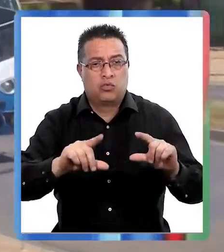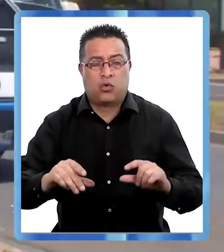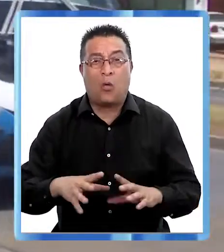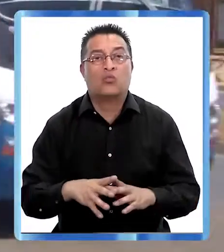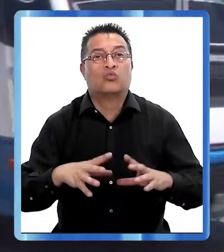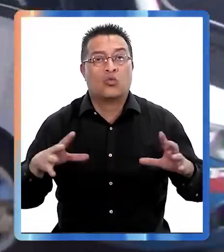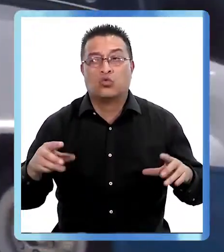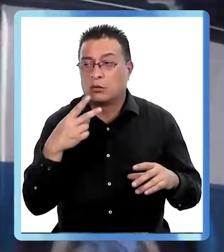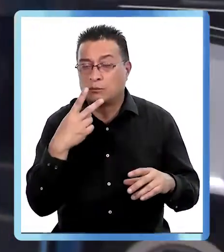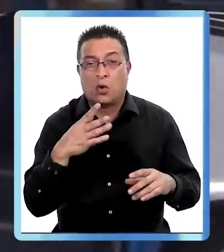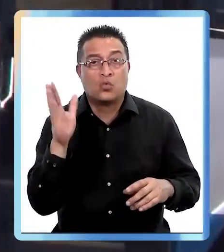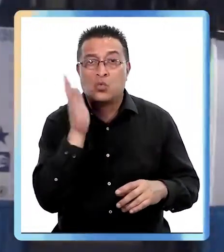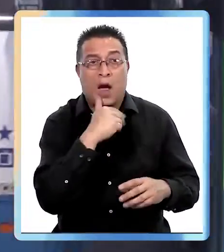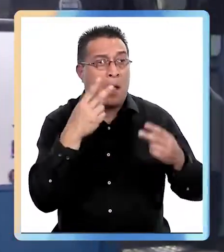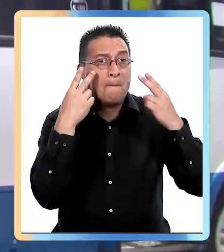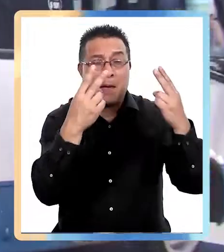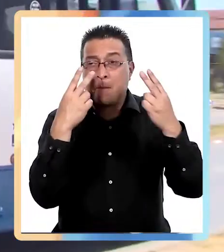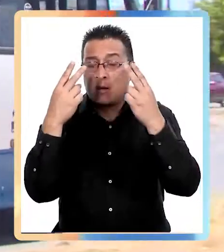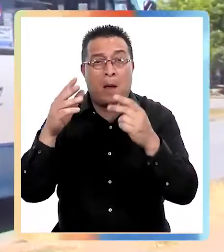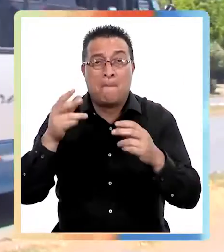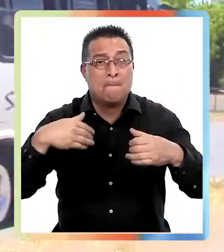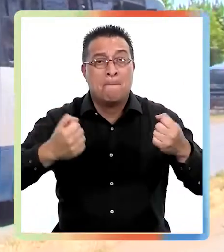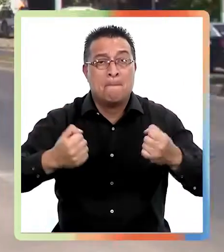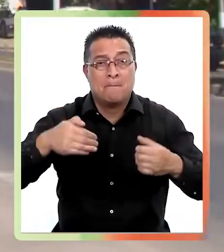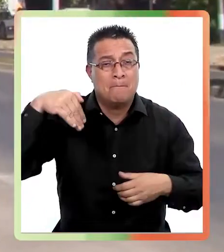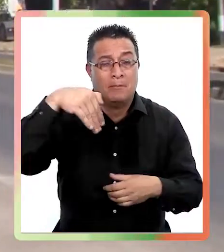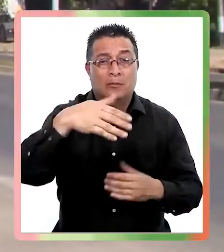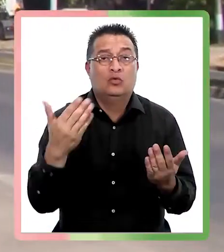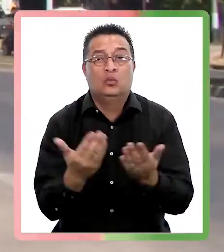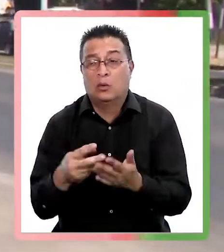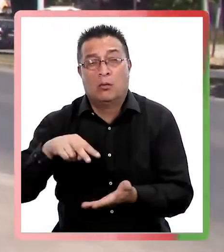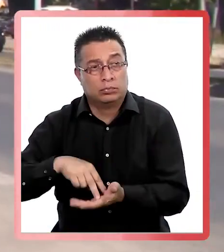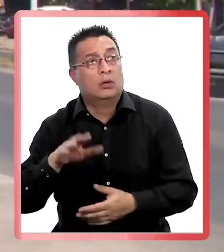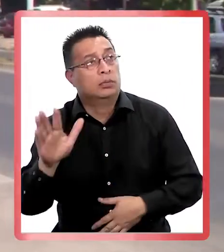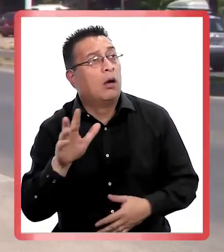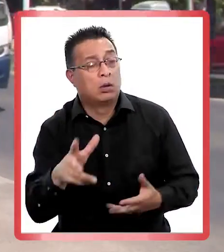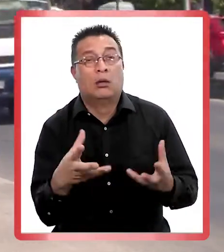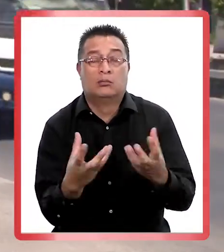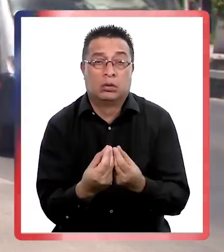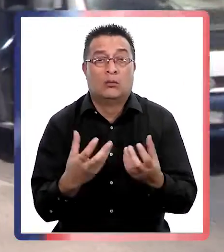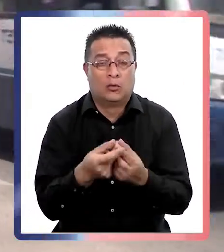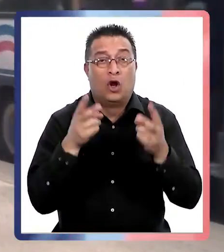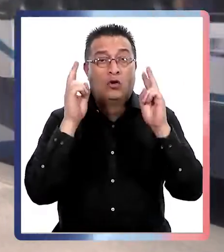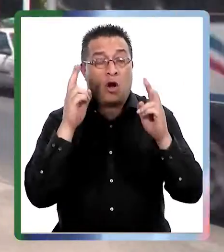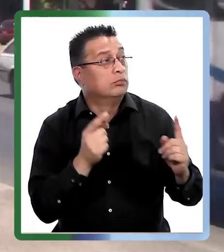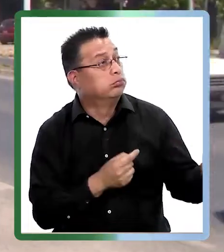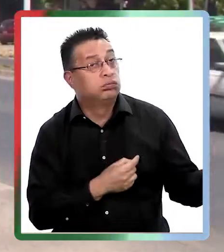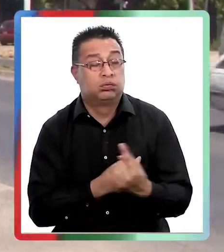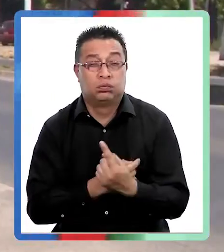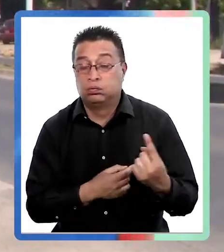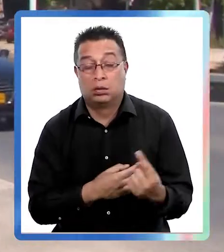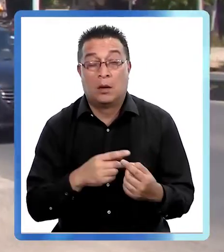considerablemente como no había micro. La gente, los alumnos en los paraderos esperando, la frecuencia de la locomoción